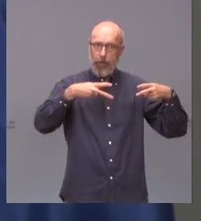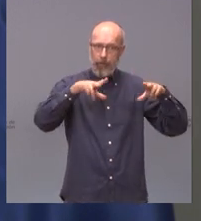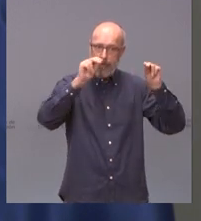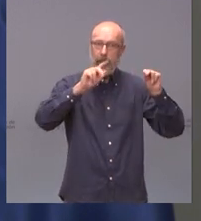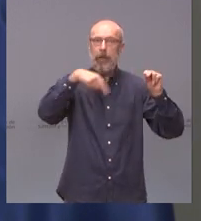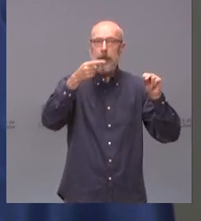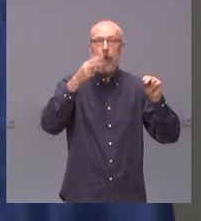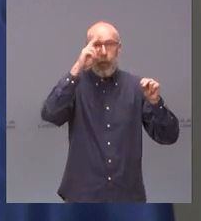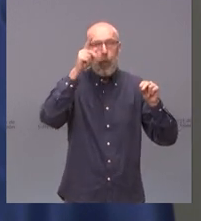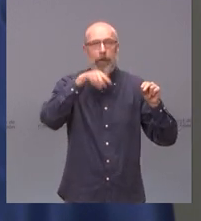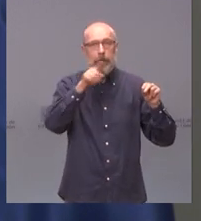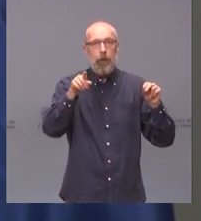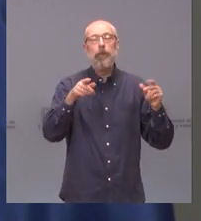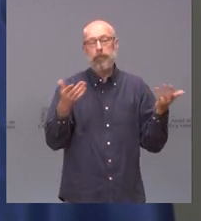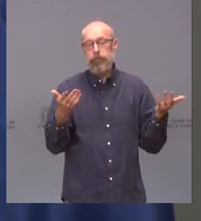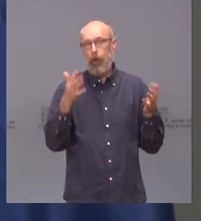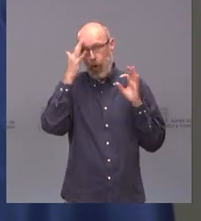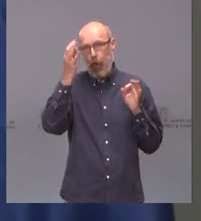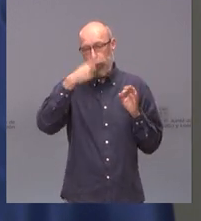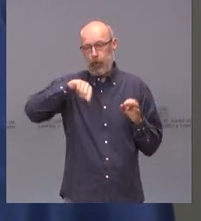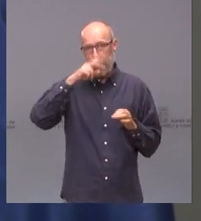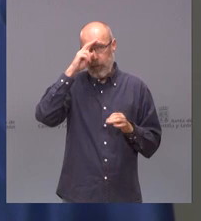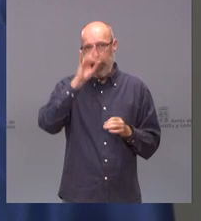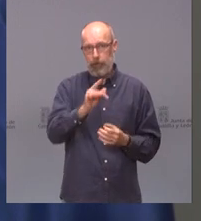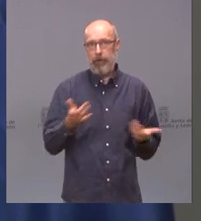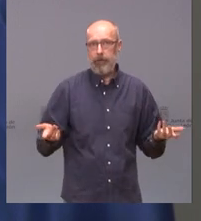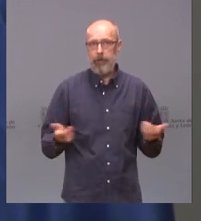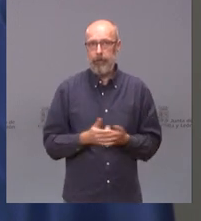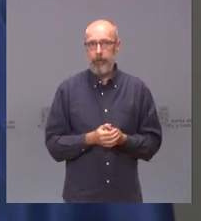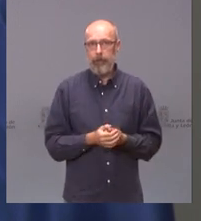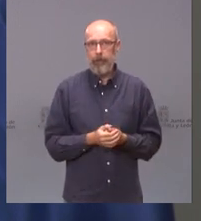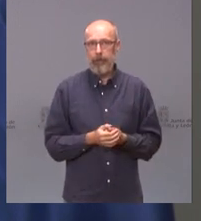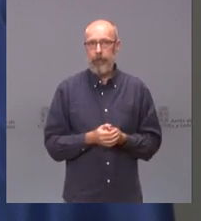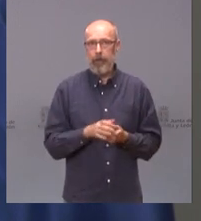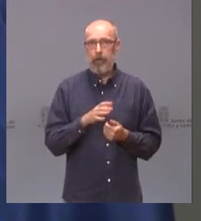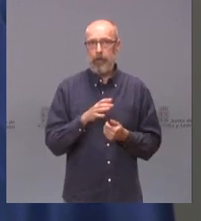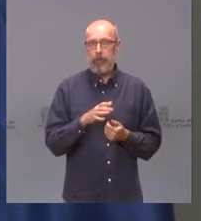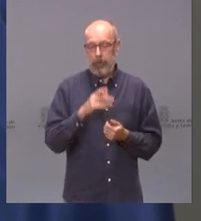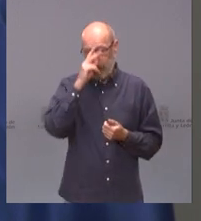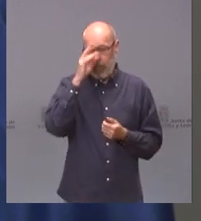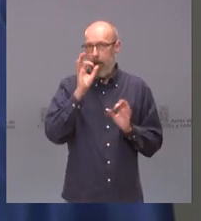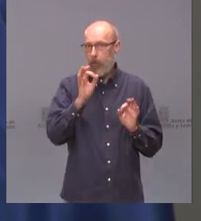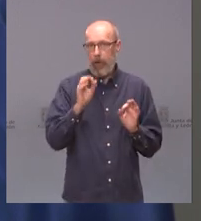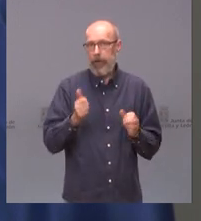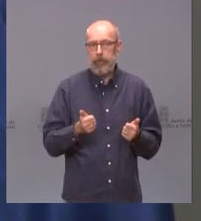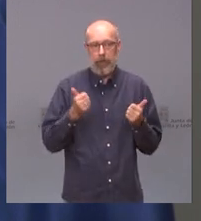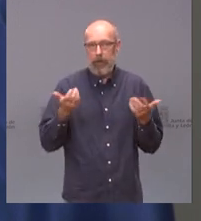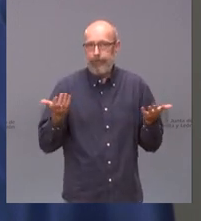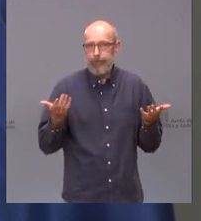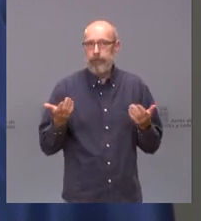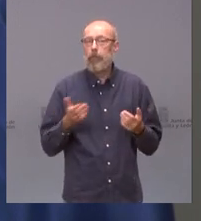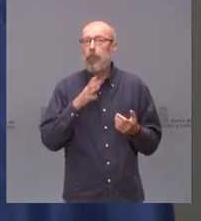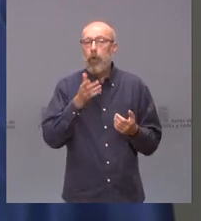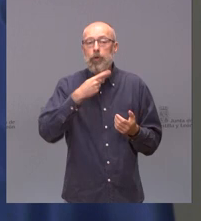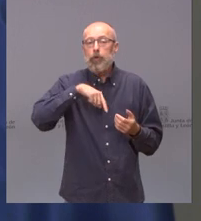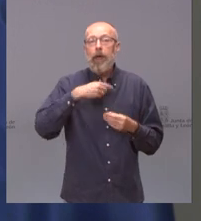Pues naturalmente que estamos preocupados, naturalmente. No puede ser de otra manera, pero lo que hacemos